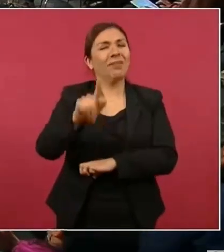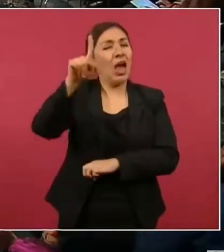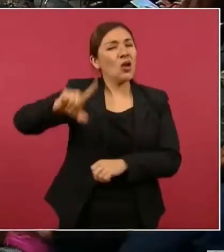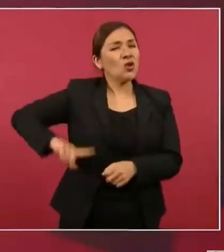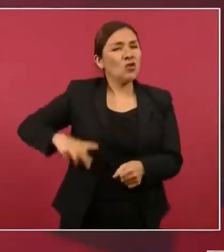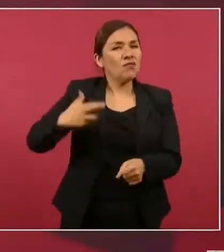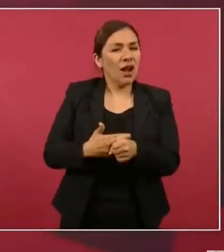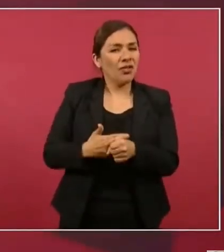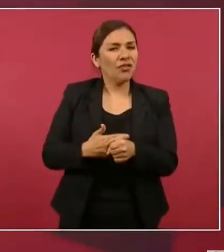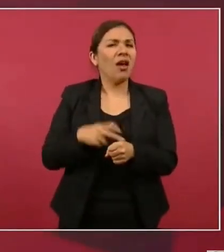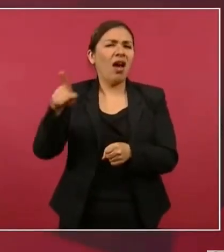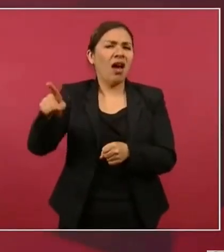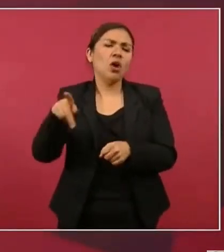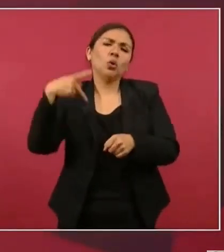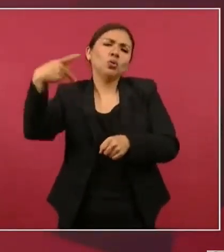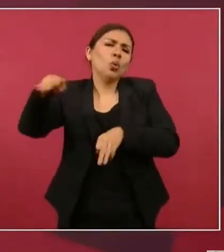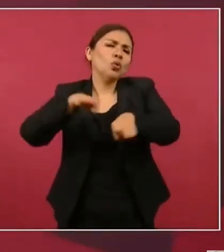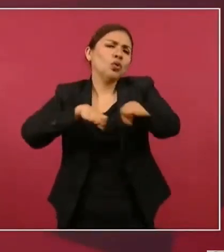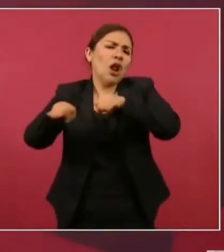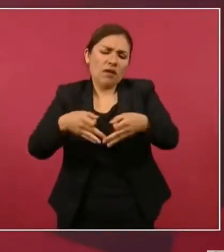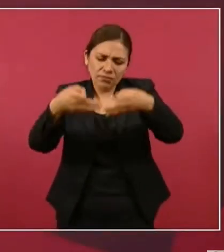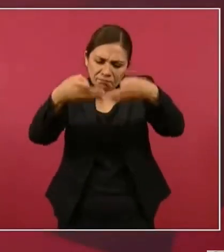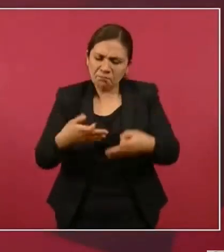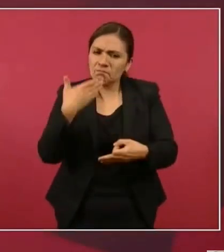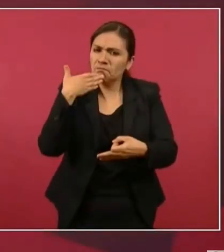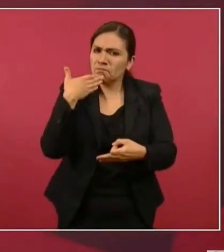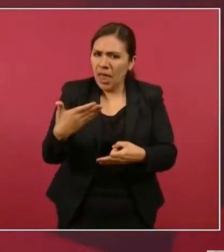está haciendo su trabajo muy bien,